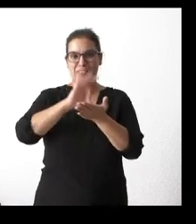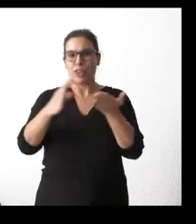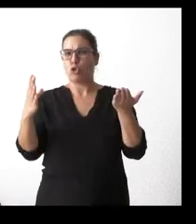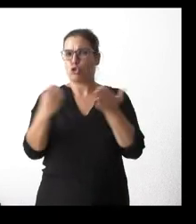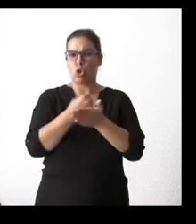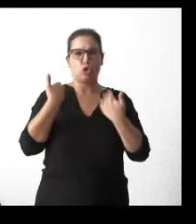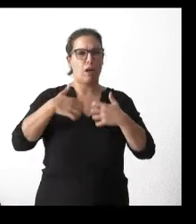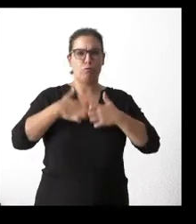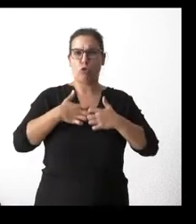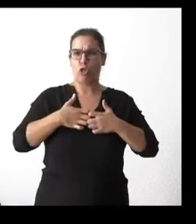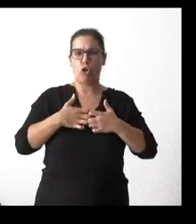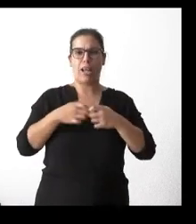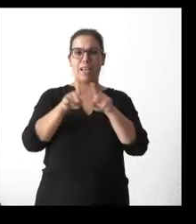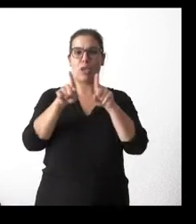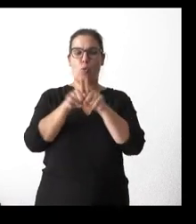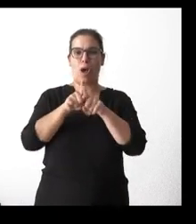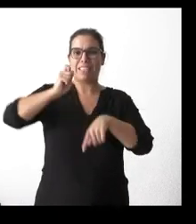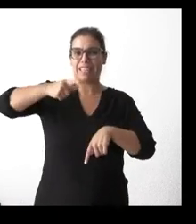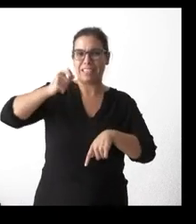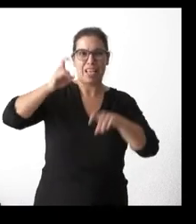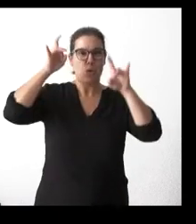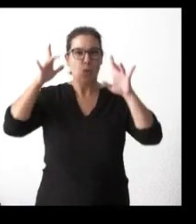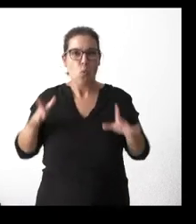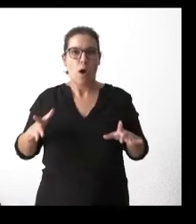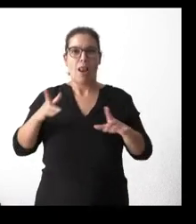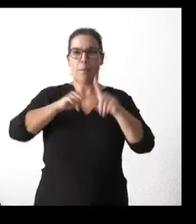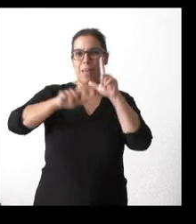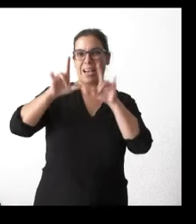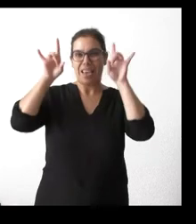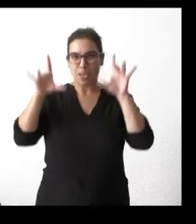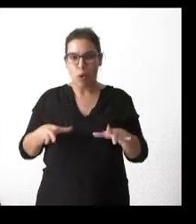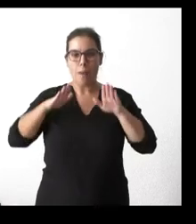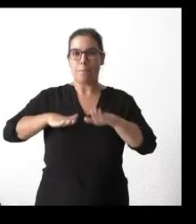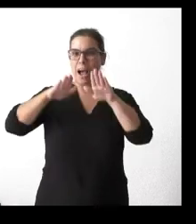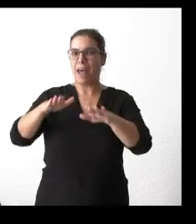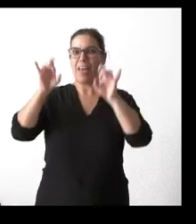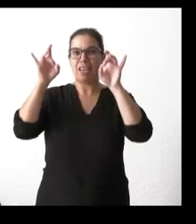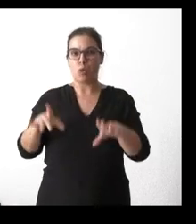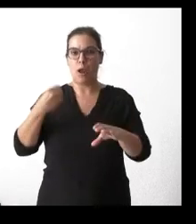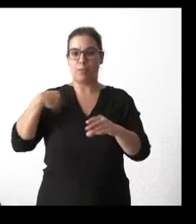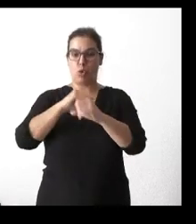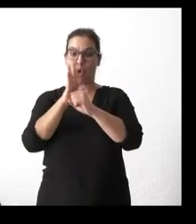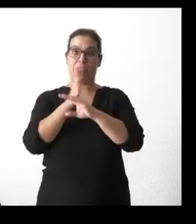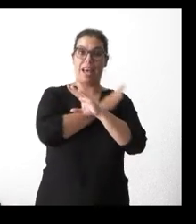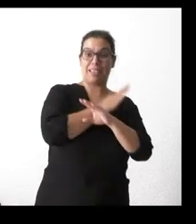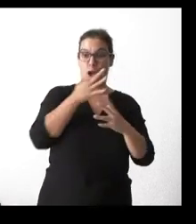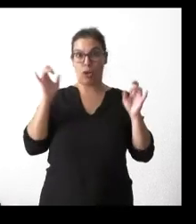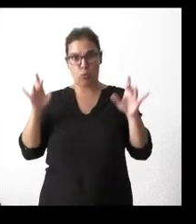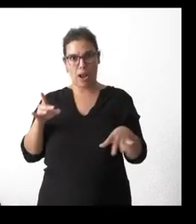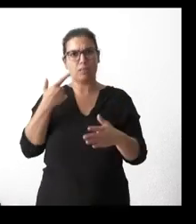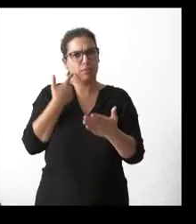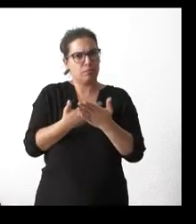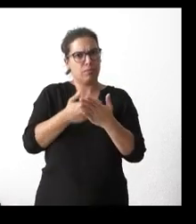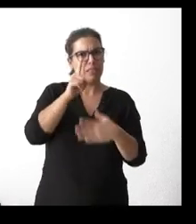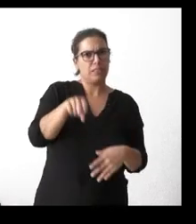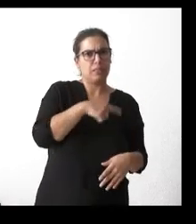nivel de frecuencias y de viajes y de paradas que había antes de la pandemia. Y luego, por último, dos